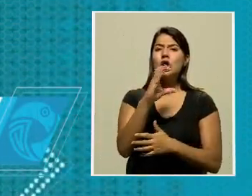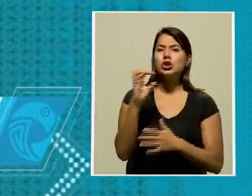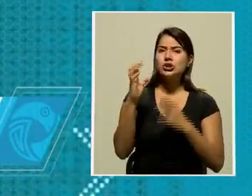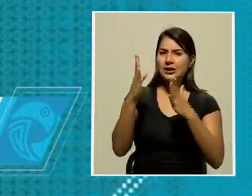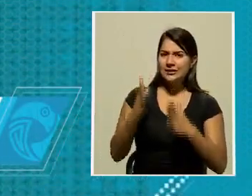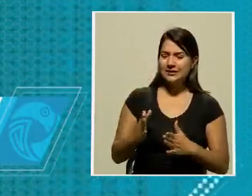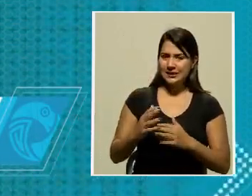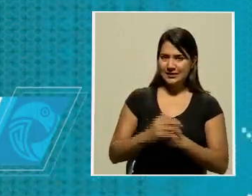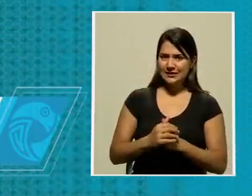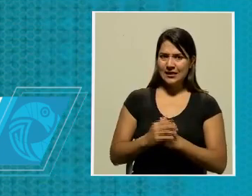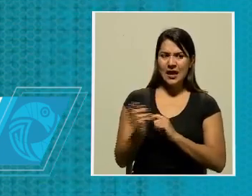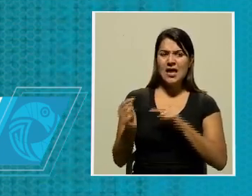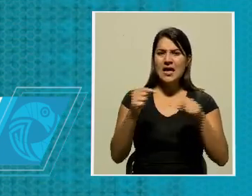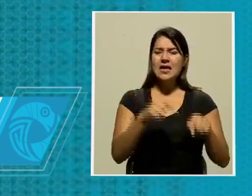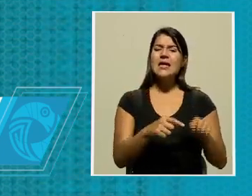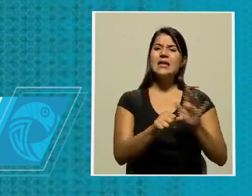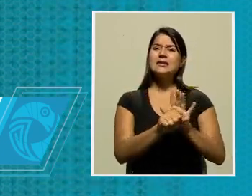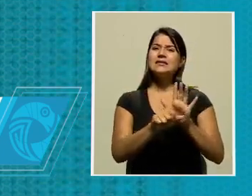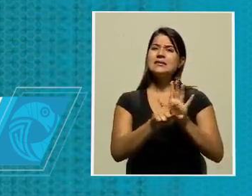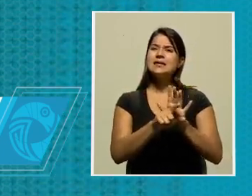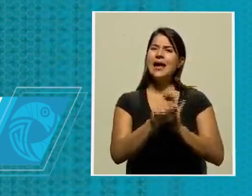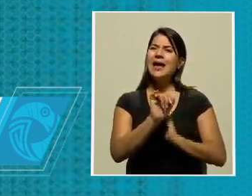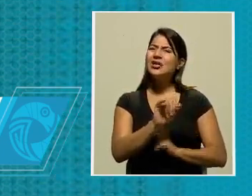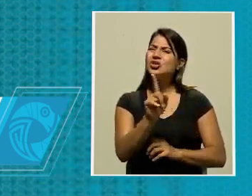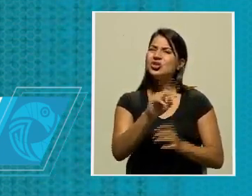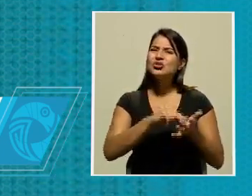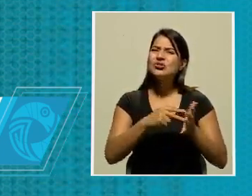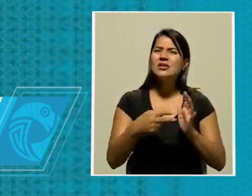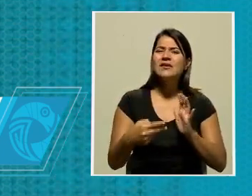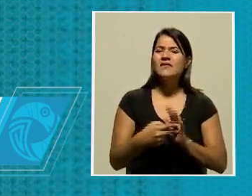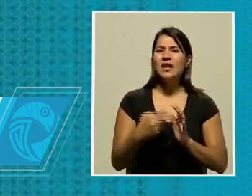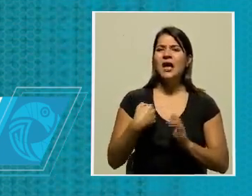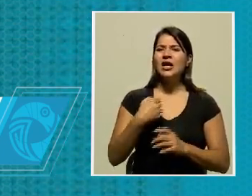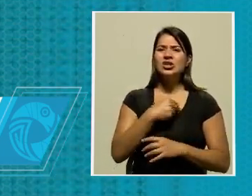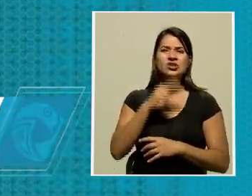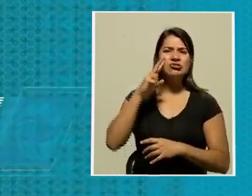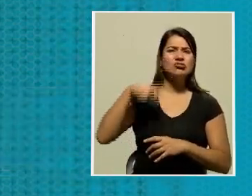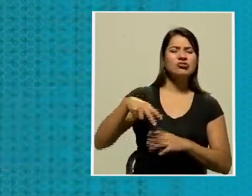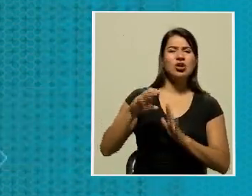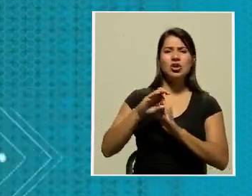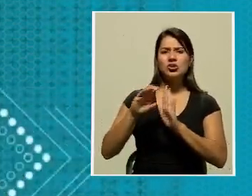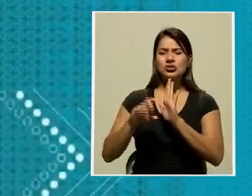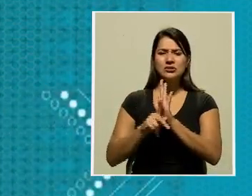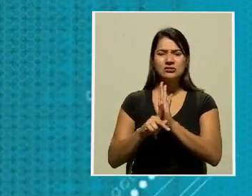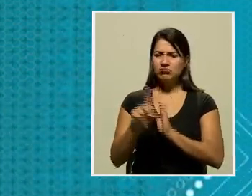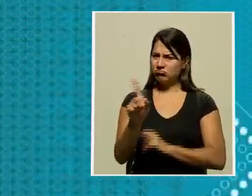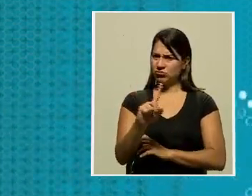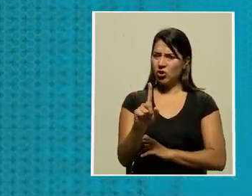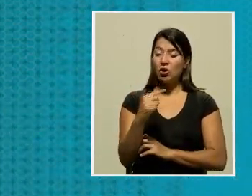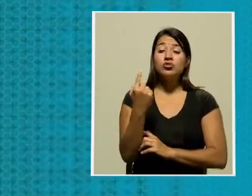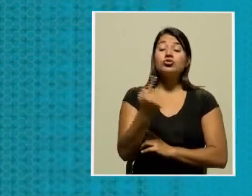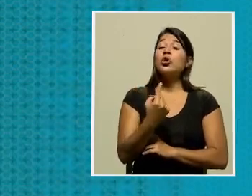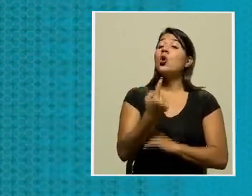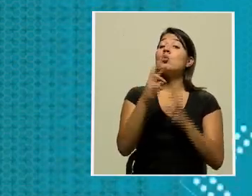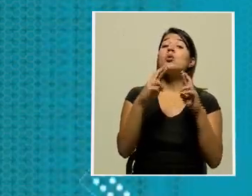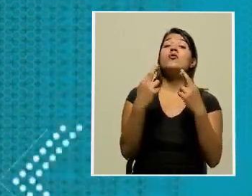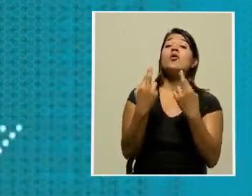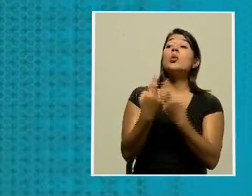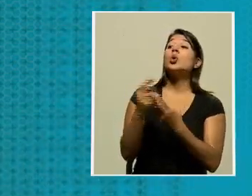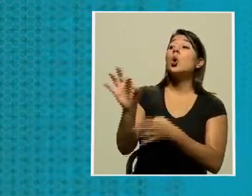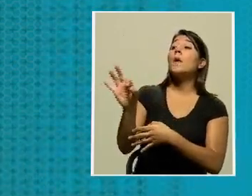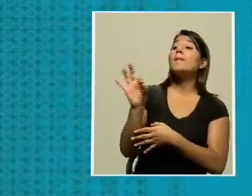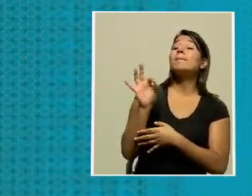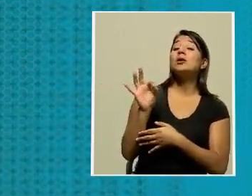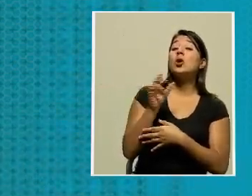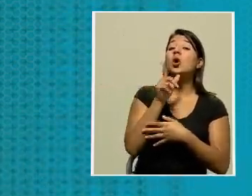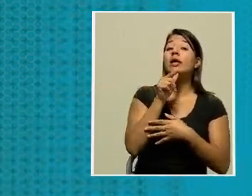Venir al plenario legislativo no es ninguna interpelación velada, es una audiencia de una comisión especial a la